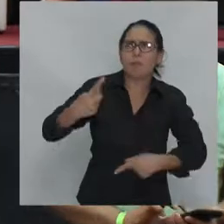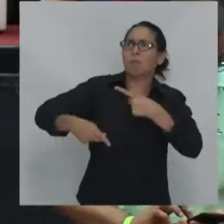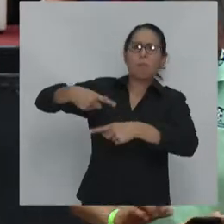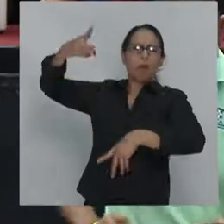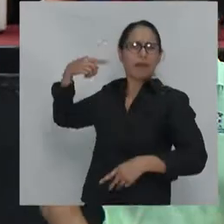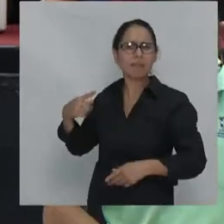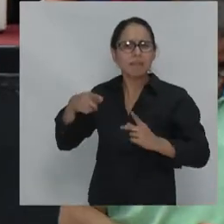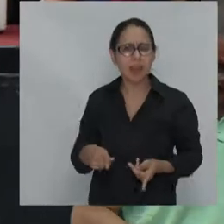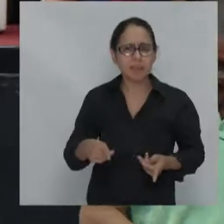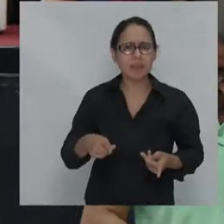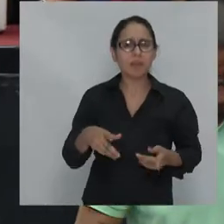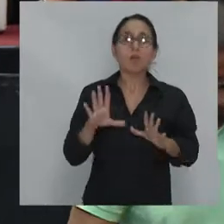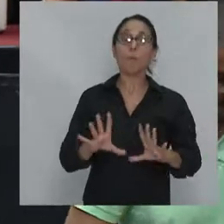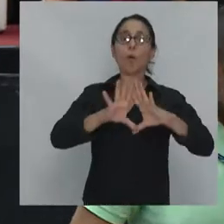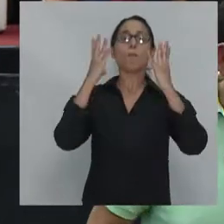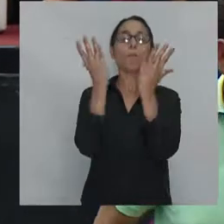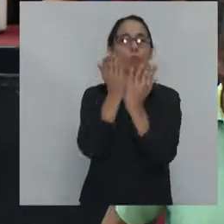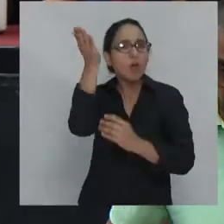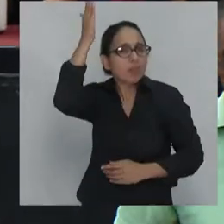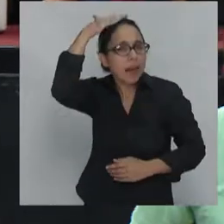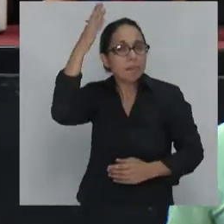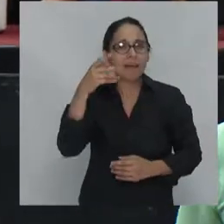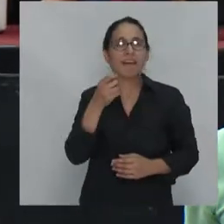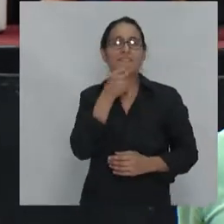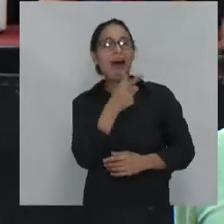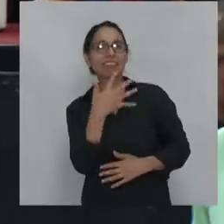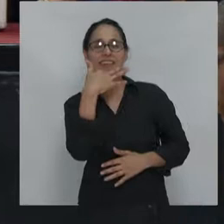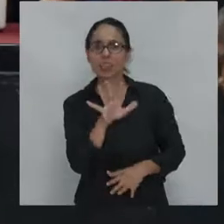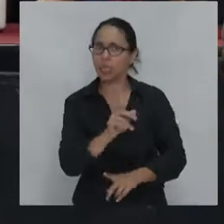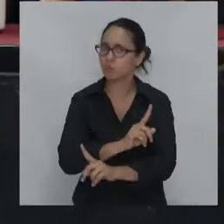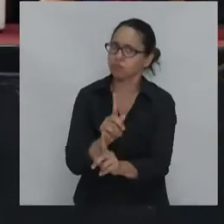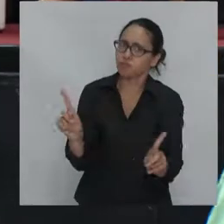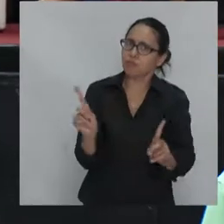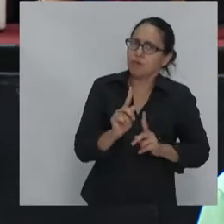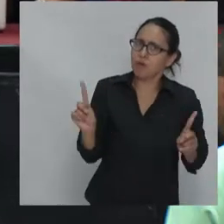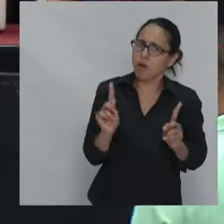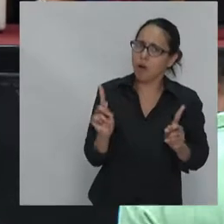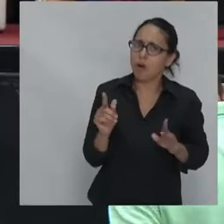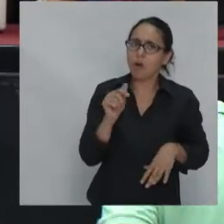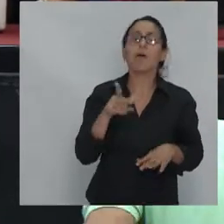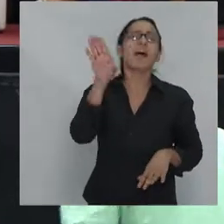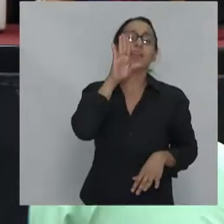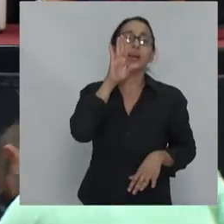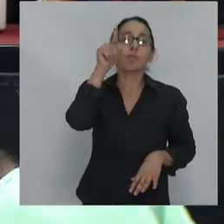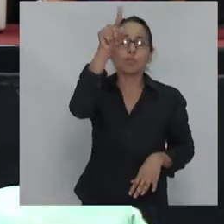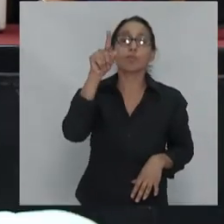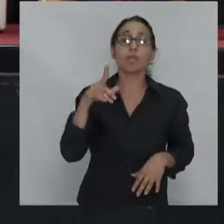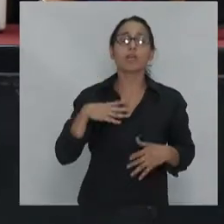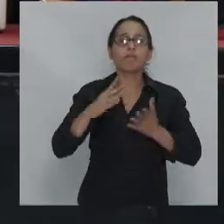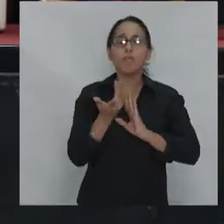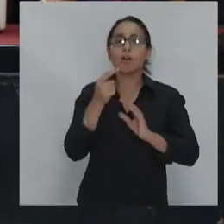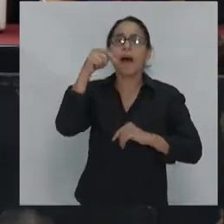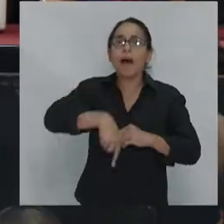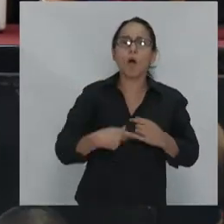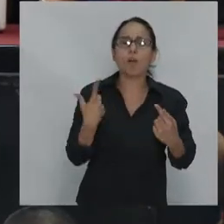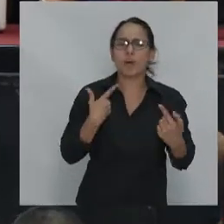lineal entender este mundo Trump. No es sencillo ni es lineal entender qué implica para Estados Unidos por las contradicciones